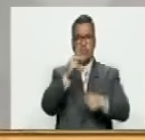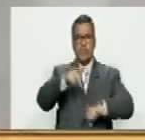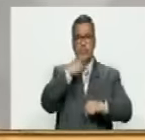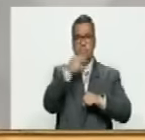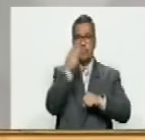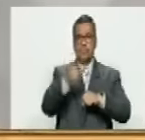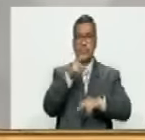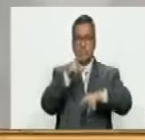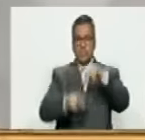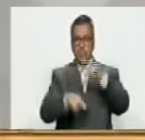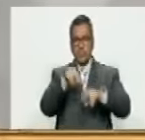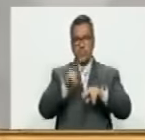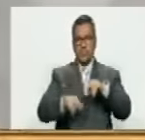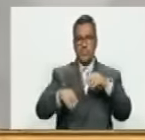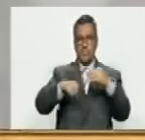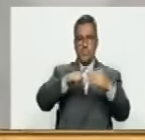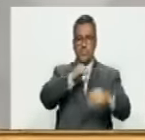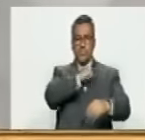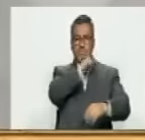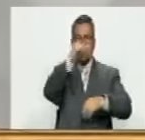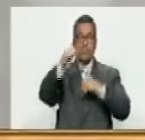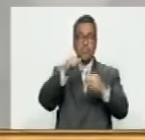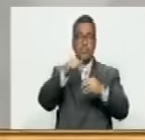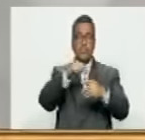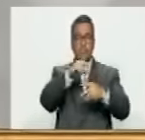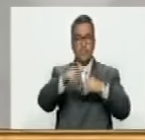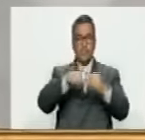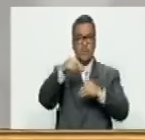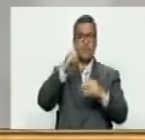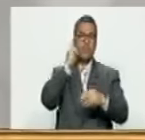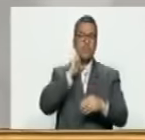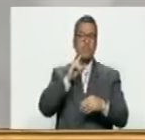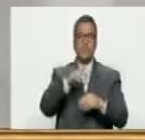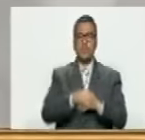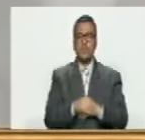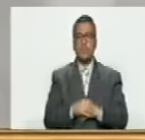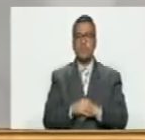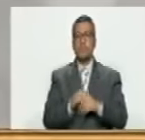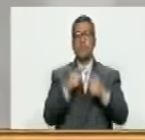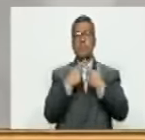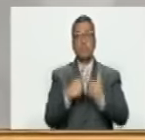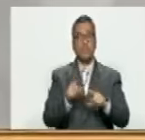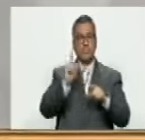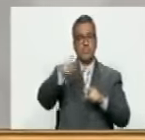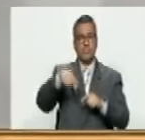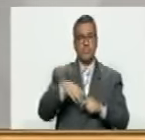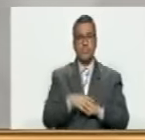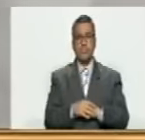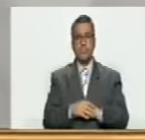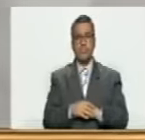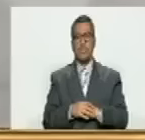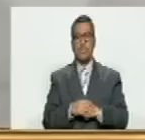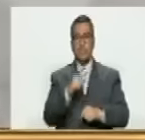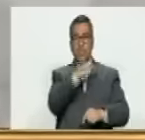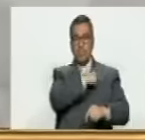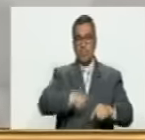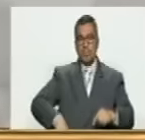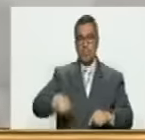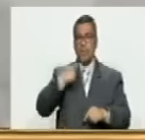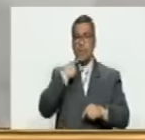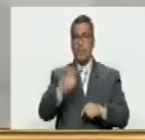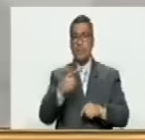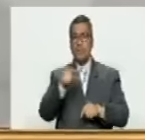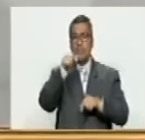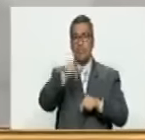hacia la construcción del socialismo bolivariano. Pero además, el presidente ha dicho,